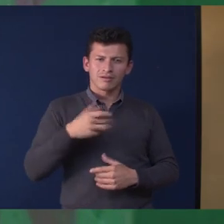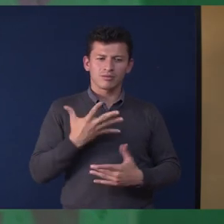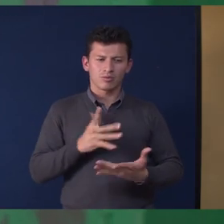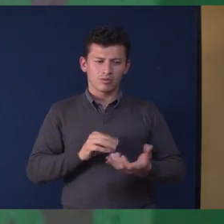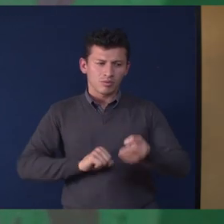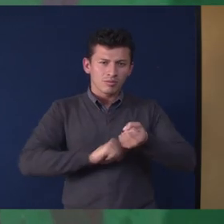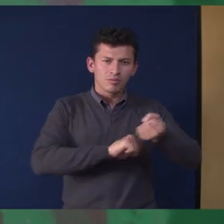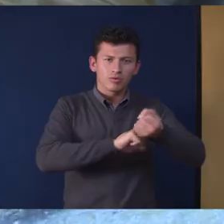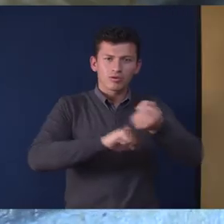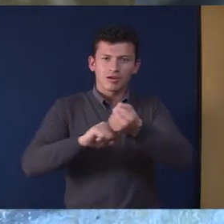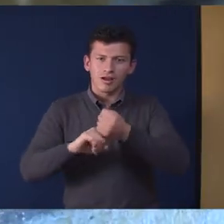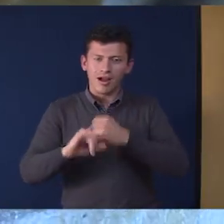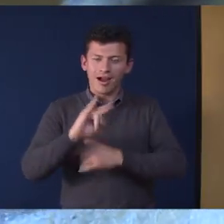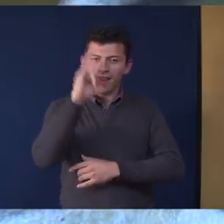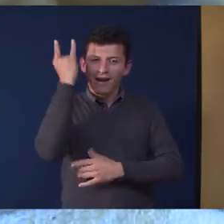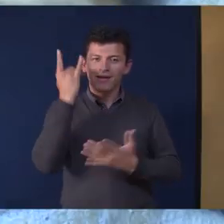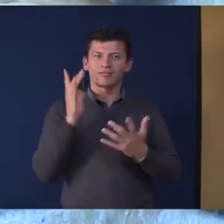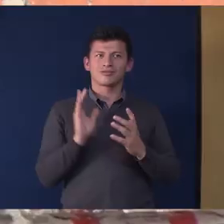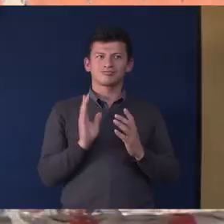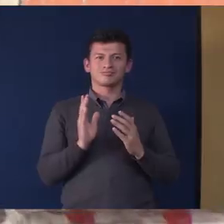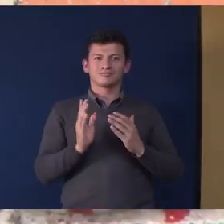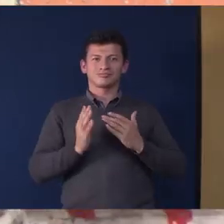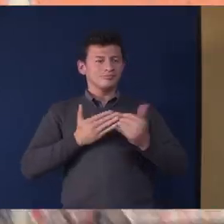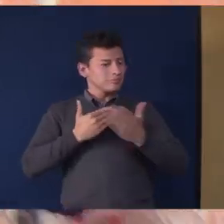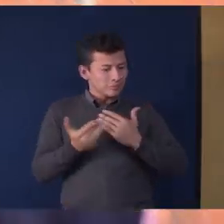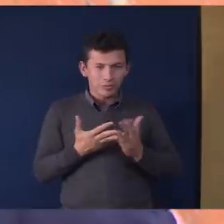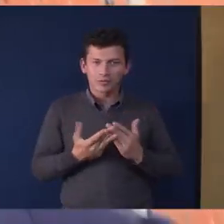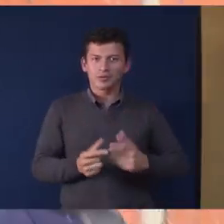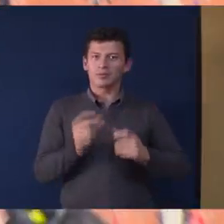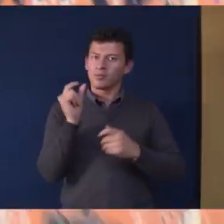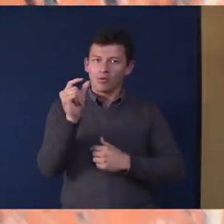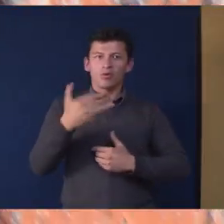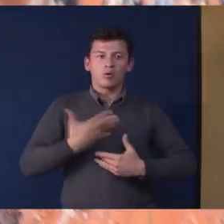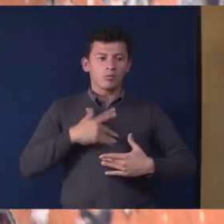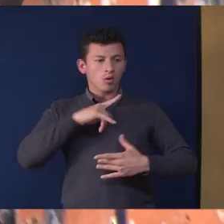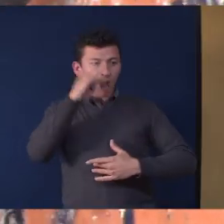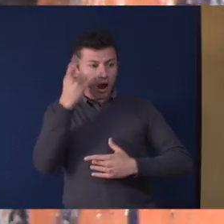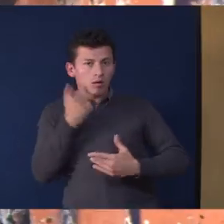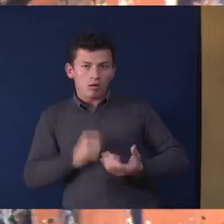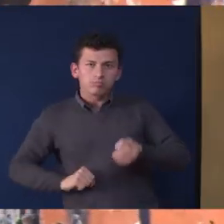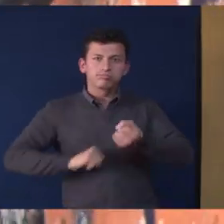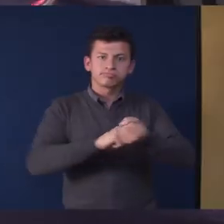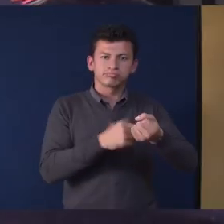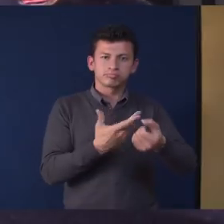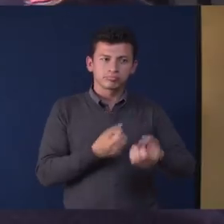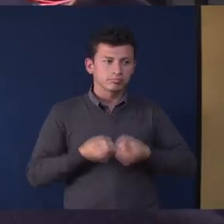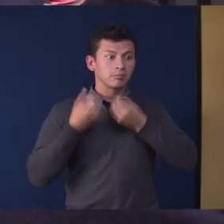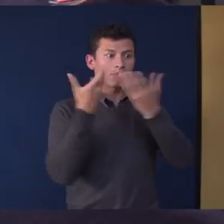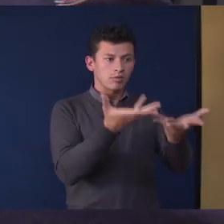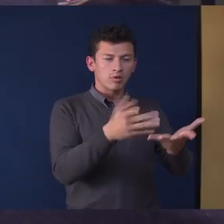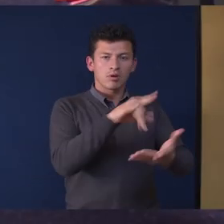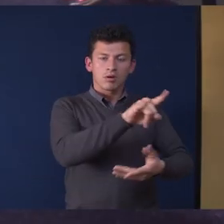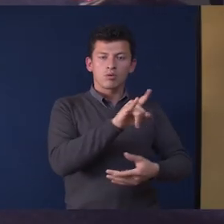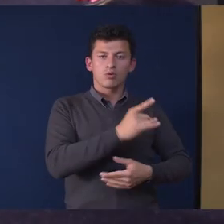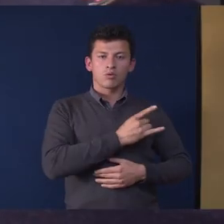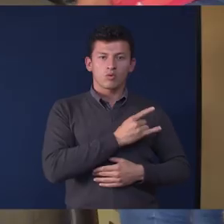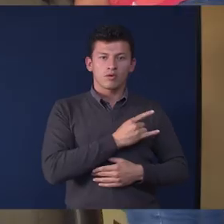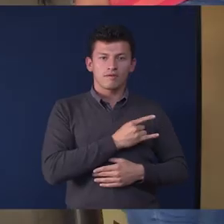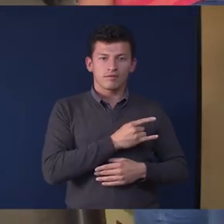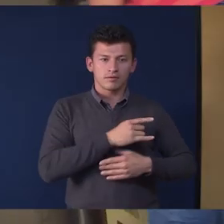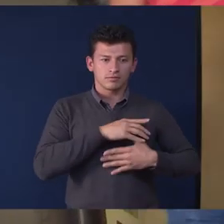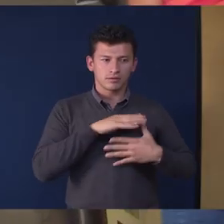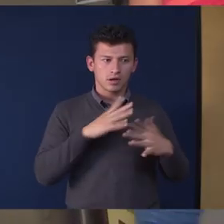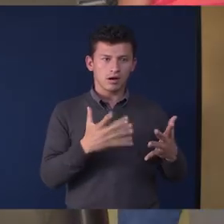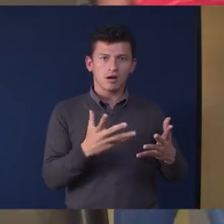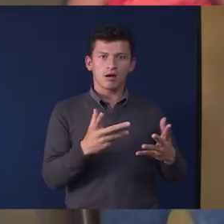con algo, casi sea muy pequeñito, pero todos aportar algo para tener